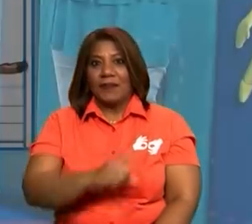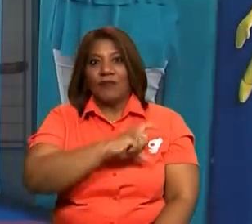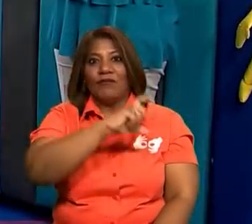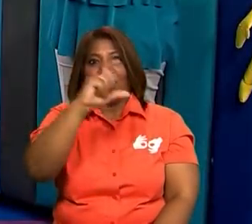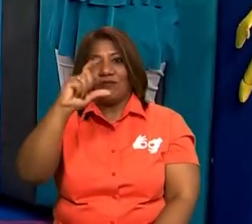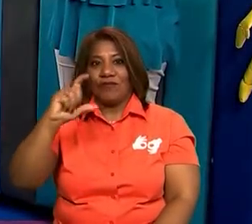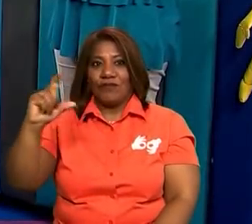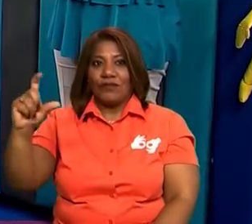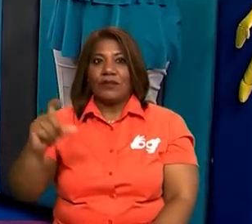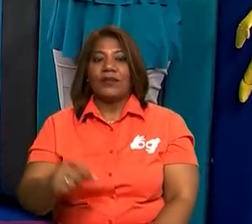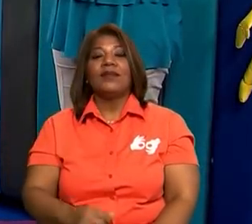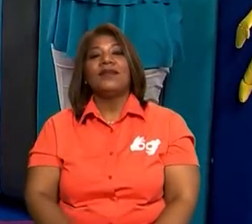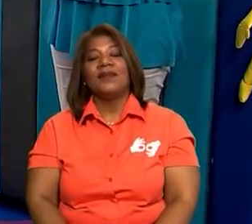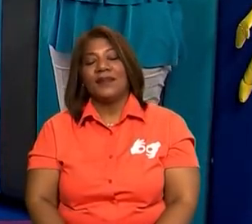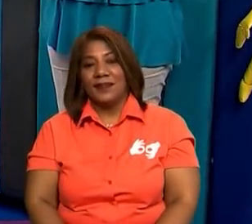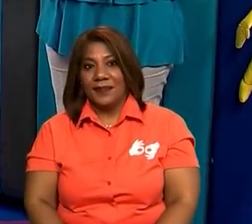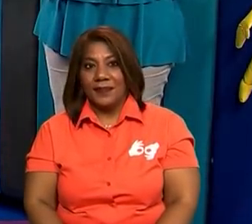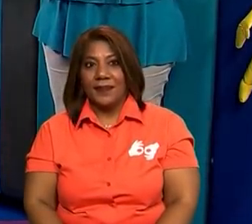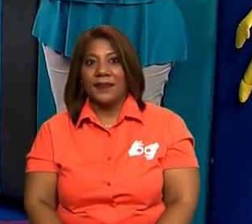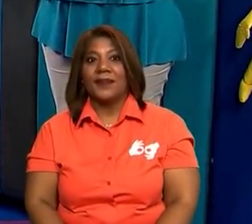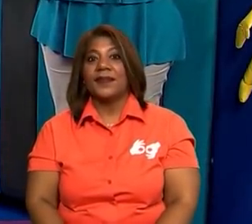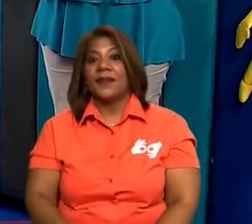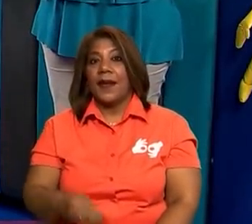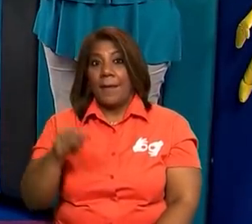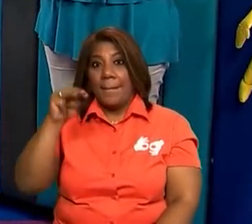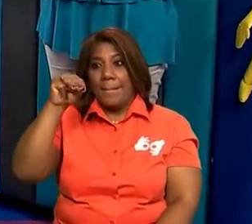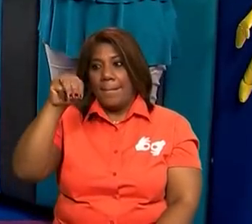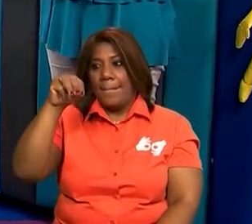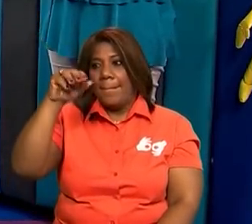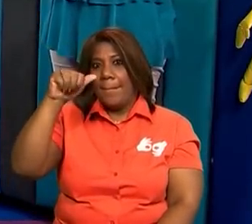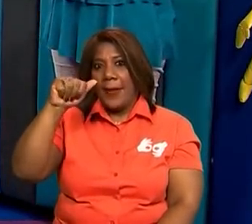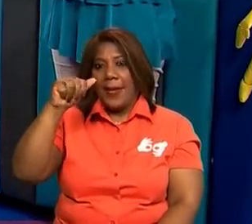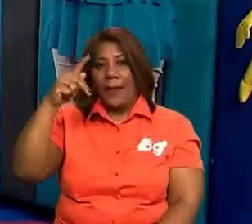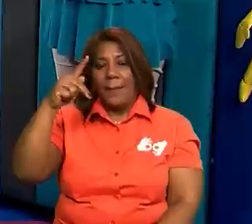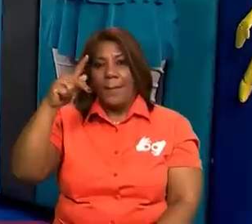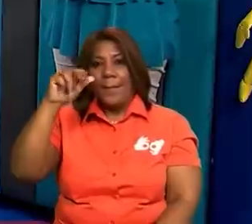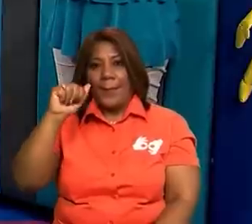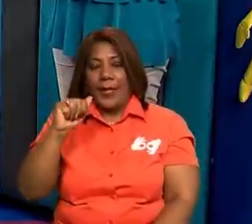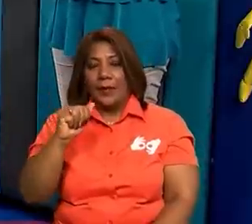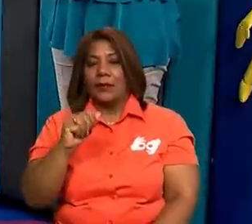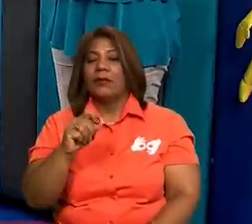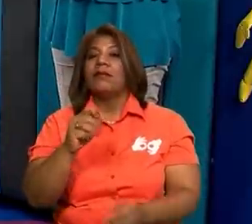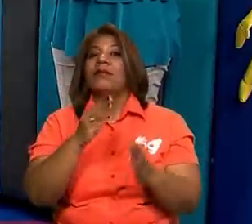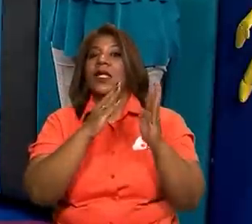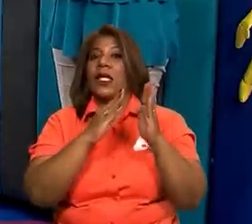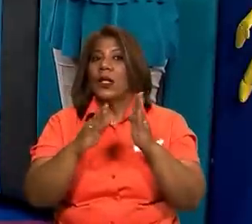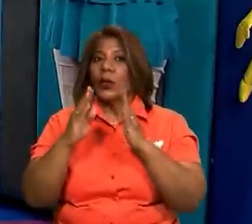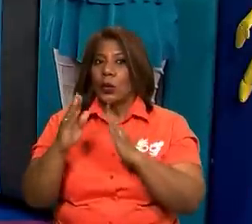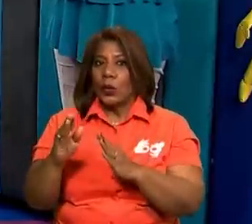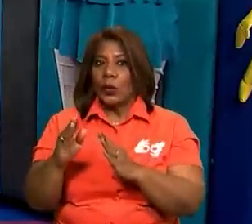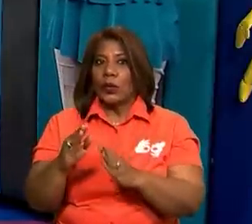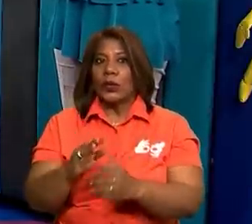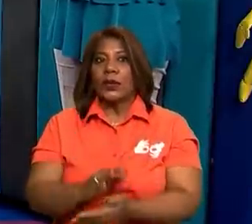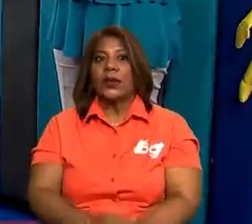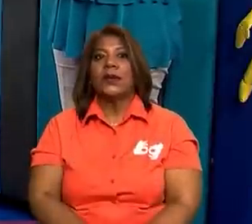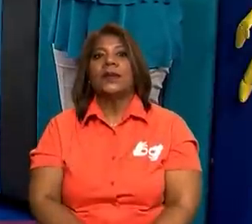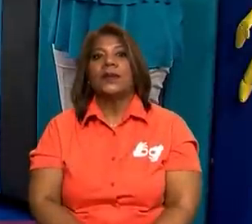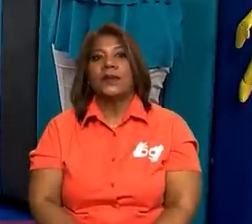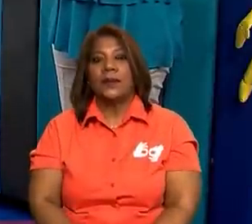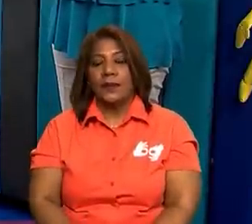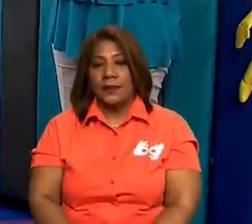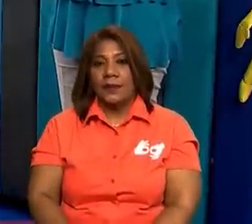Y tenemos la sílaba ma y la sílaba pa. ¿Verdad? Entonces, dice que la ordene primero.